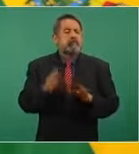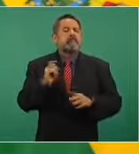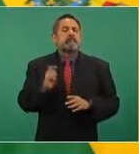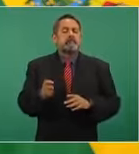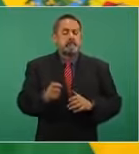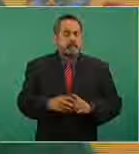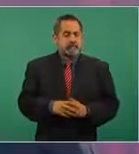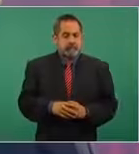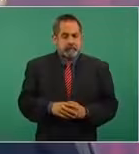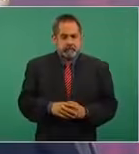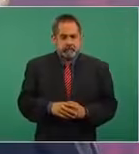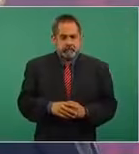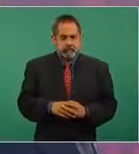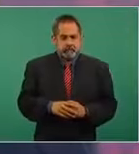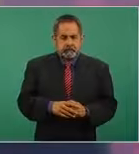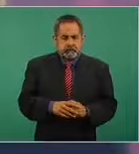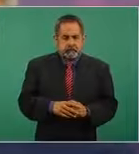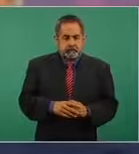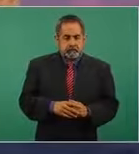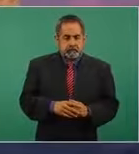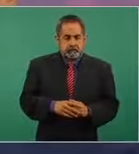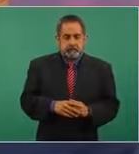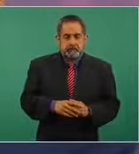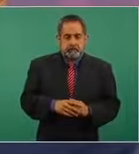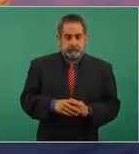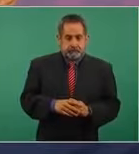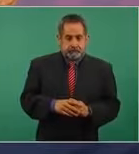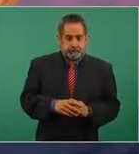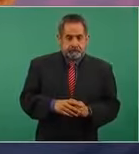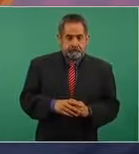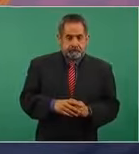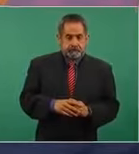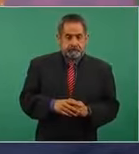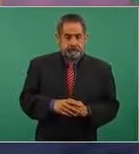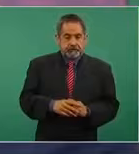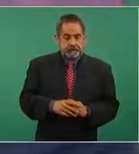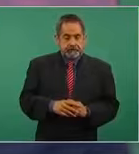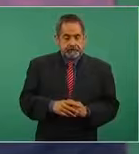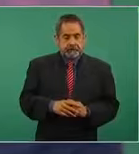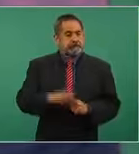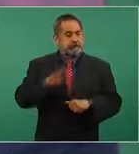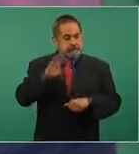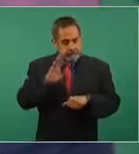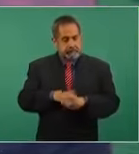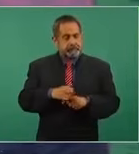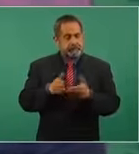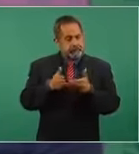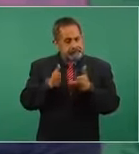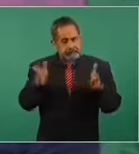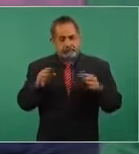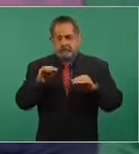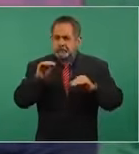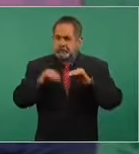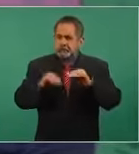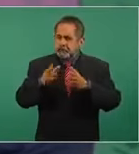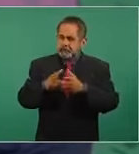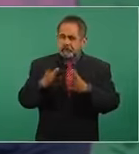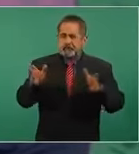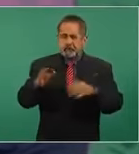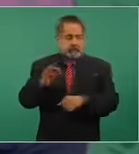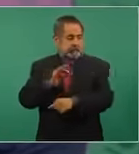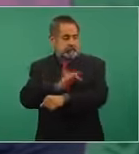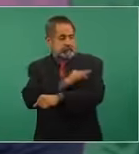ampliar la